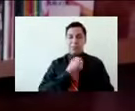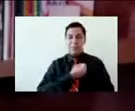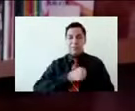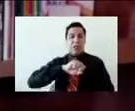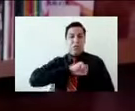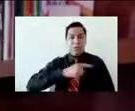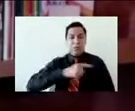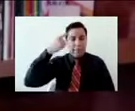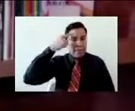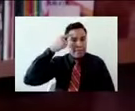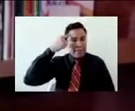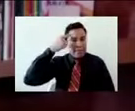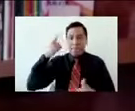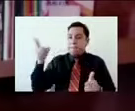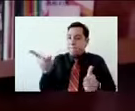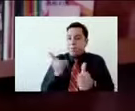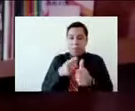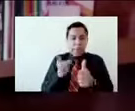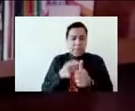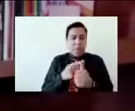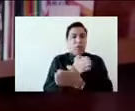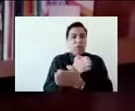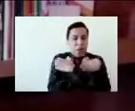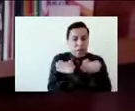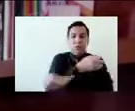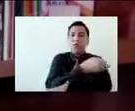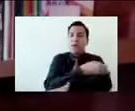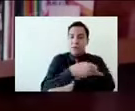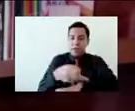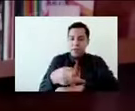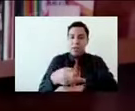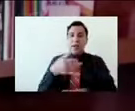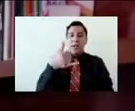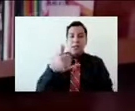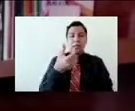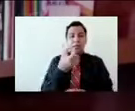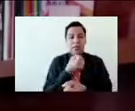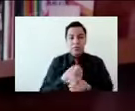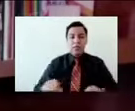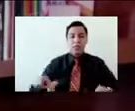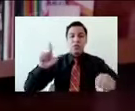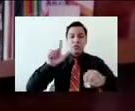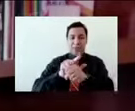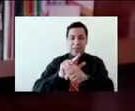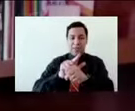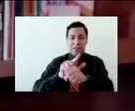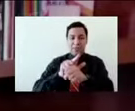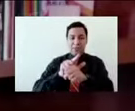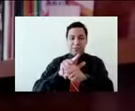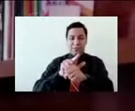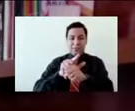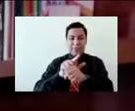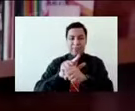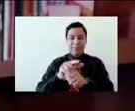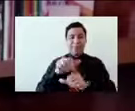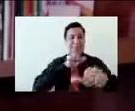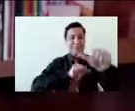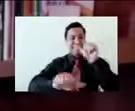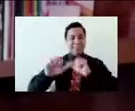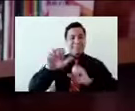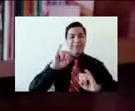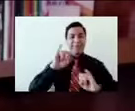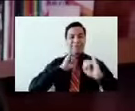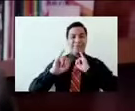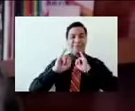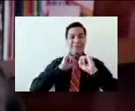prioridad en la educación familiar y social. Entonces, no es pregunta, pero es una felicitación y que creo que